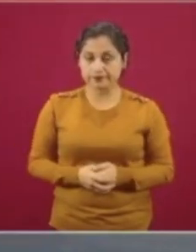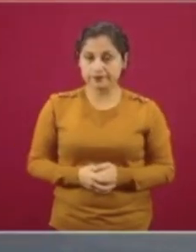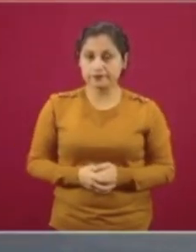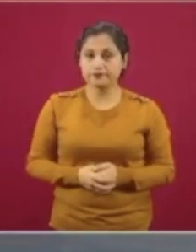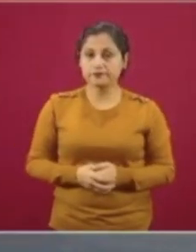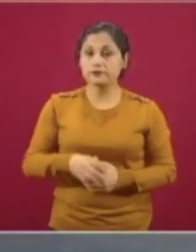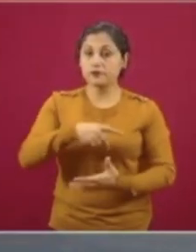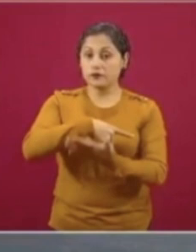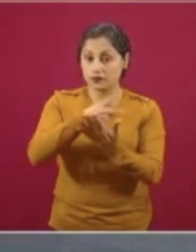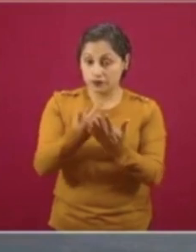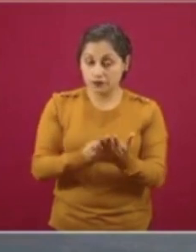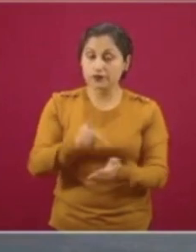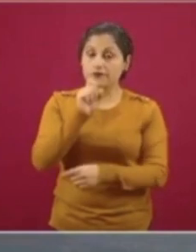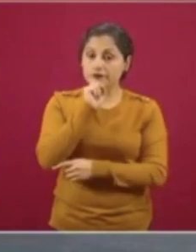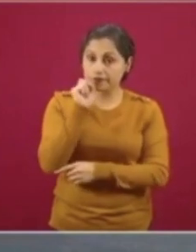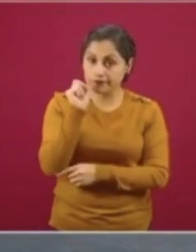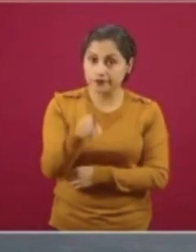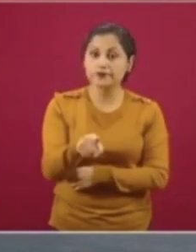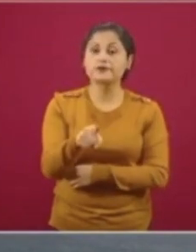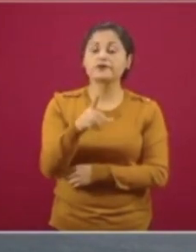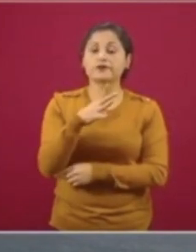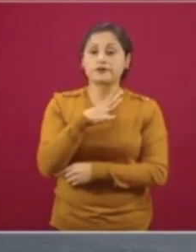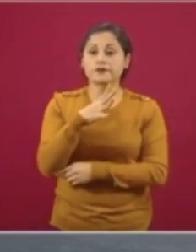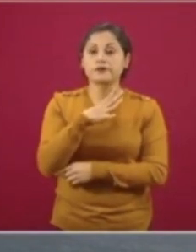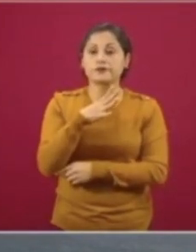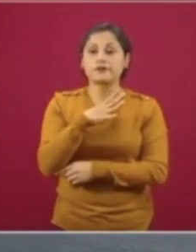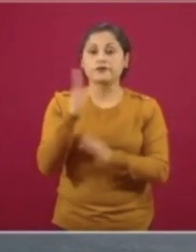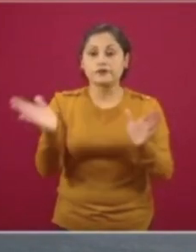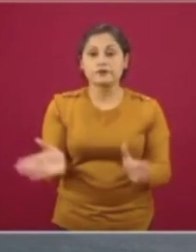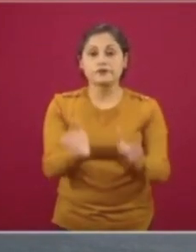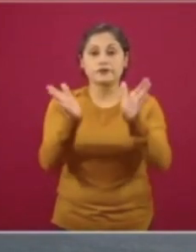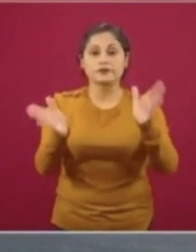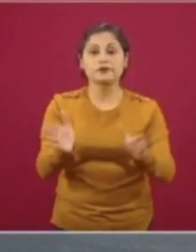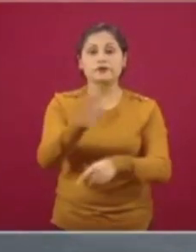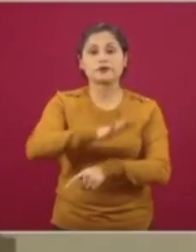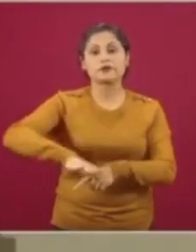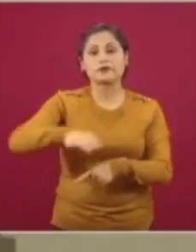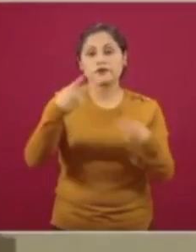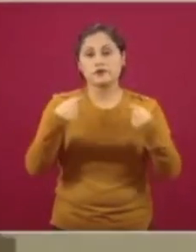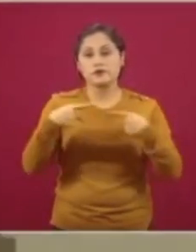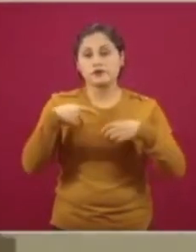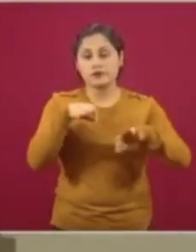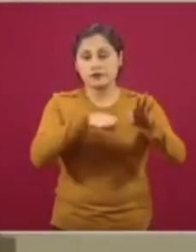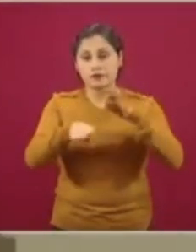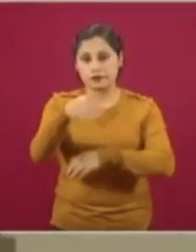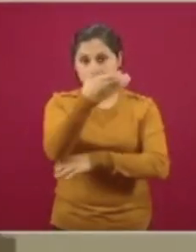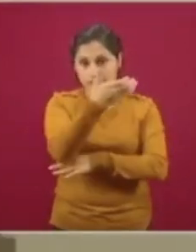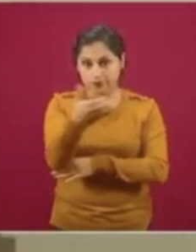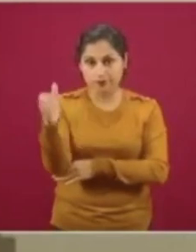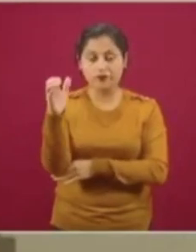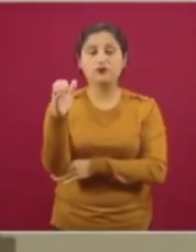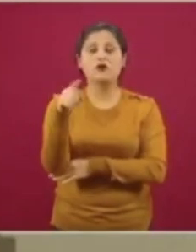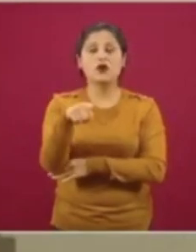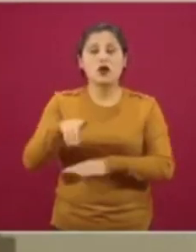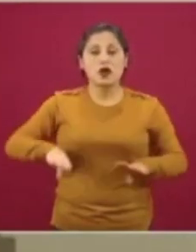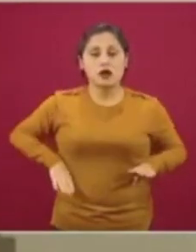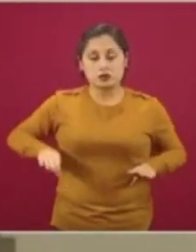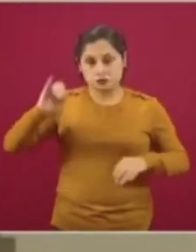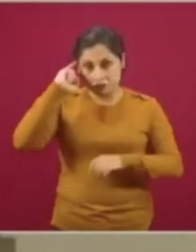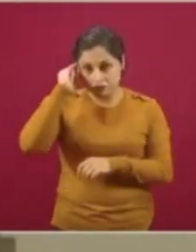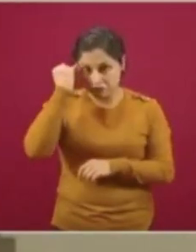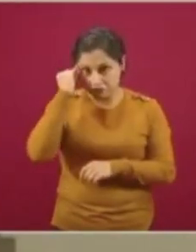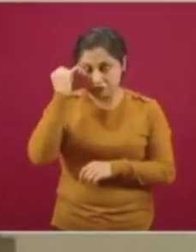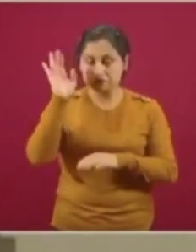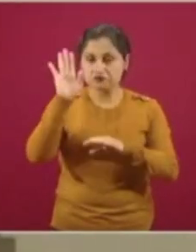tiene un sello claramente a favor de los productores indígenas, la diversidad cultural, la riqueza de las más de